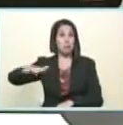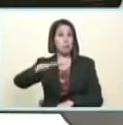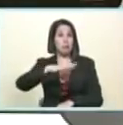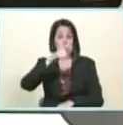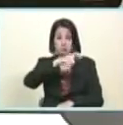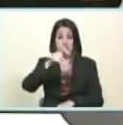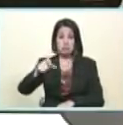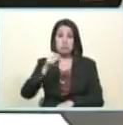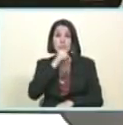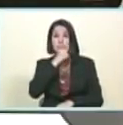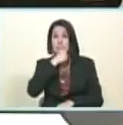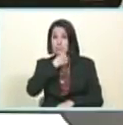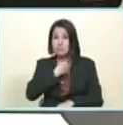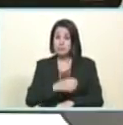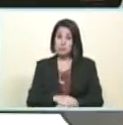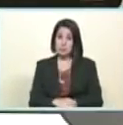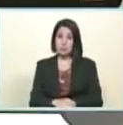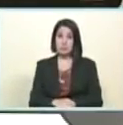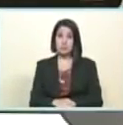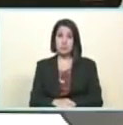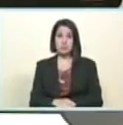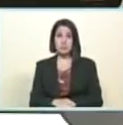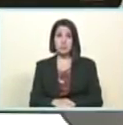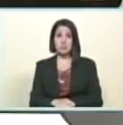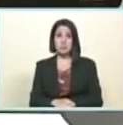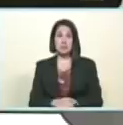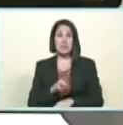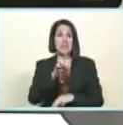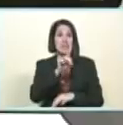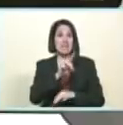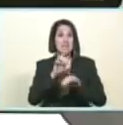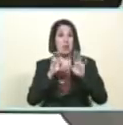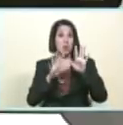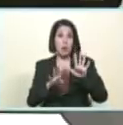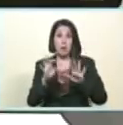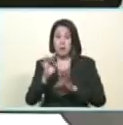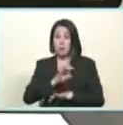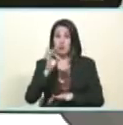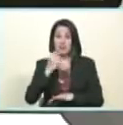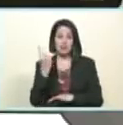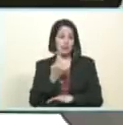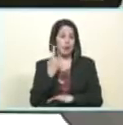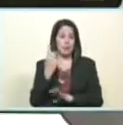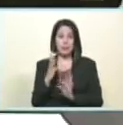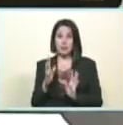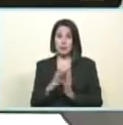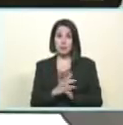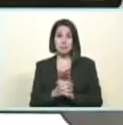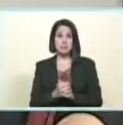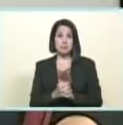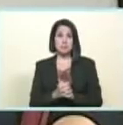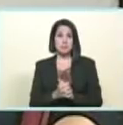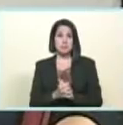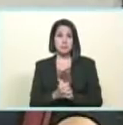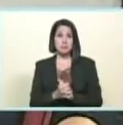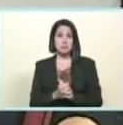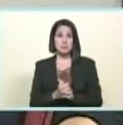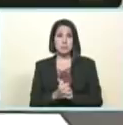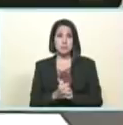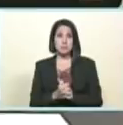personas en edad de ser pensionadas Freddy 19% compañero Ovalles